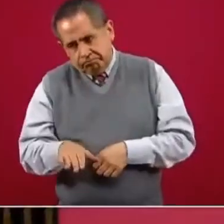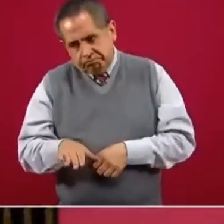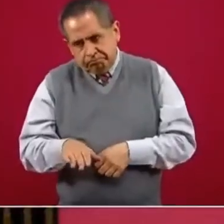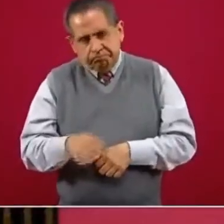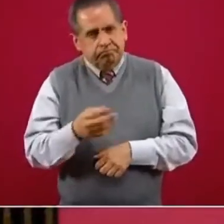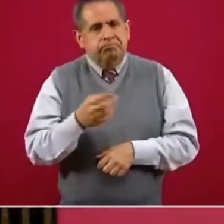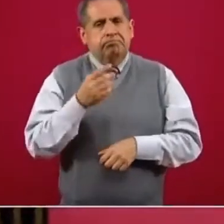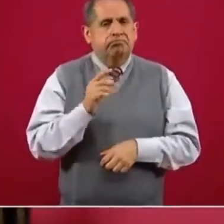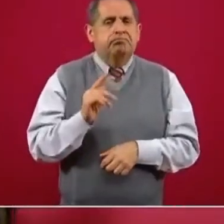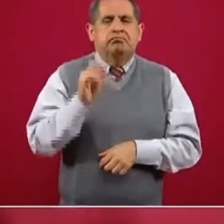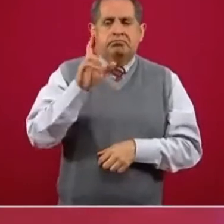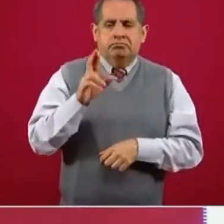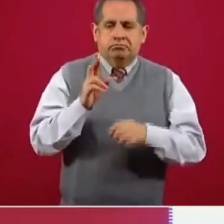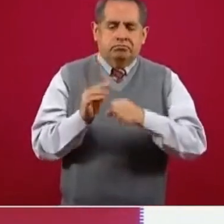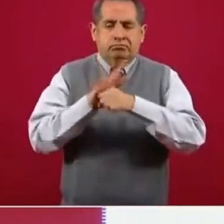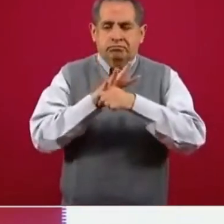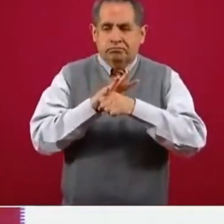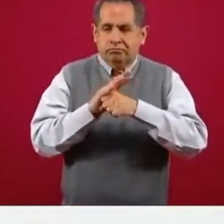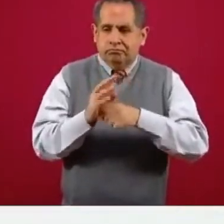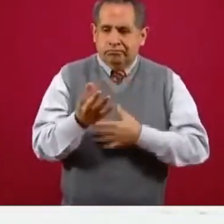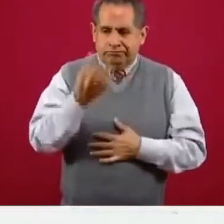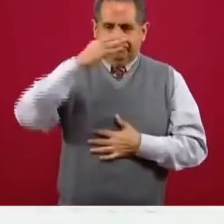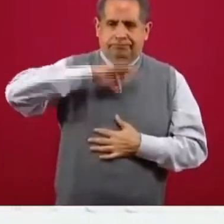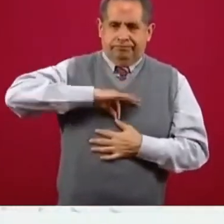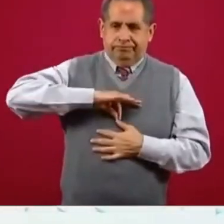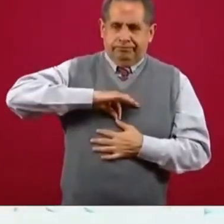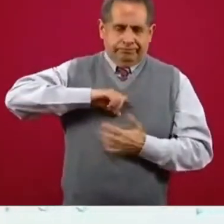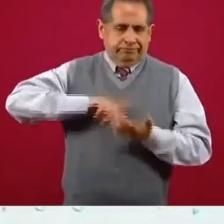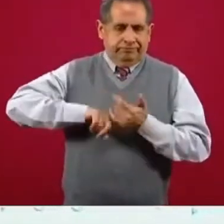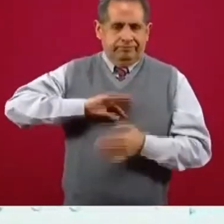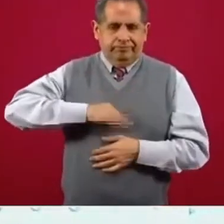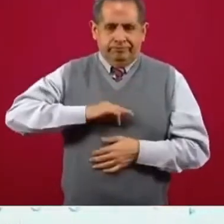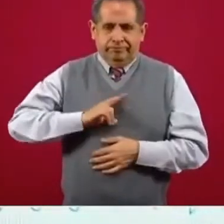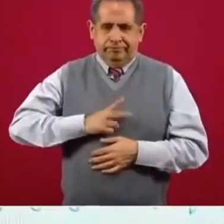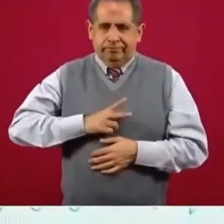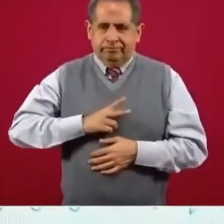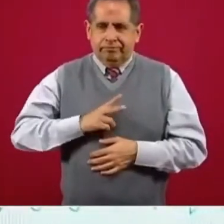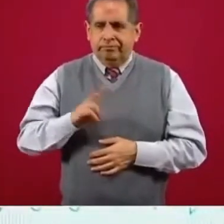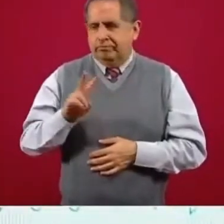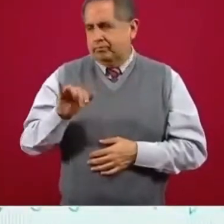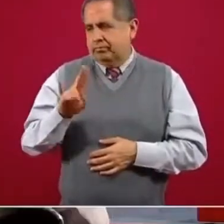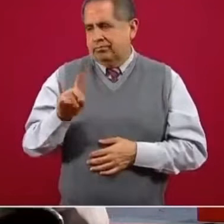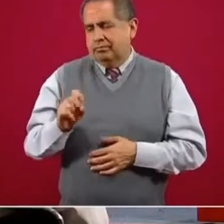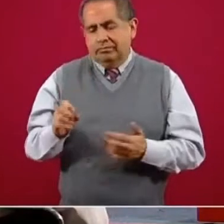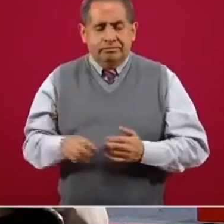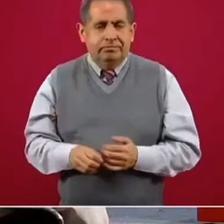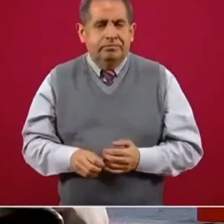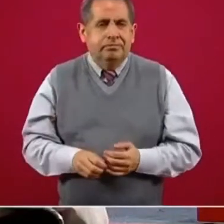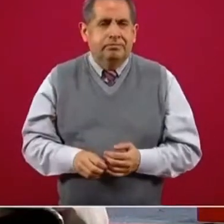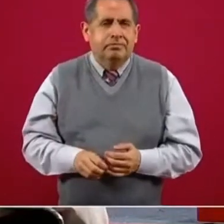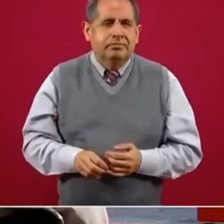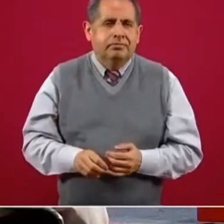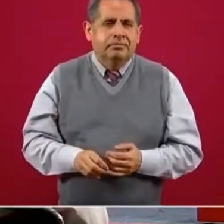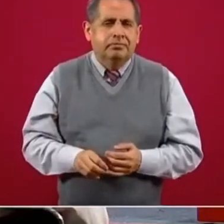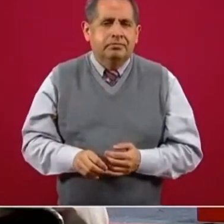enfermedad causada por una partícula biológica que es un virus que ha afectado a toda la humanidad. Pero lo que sí